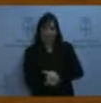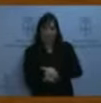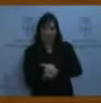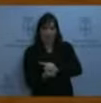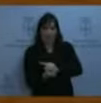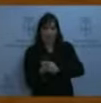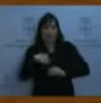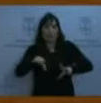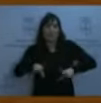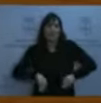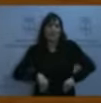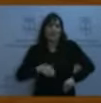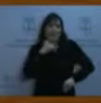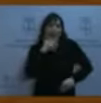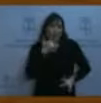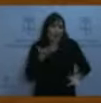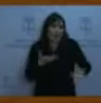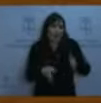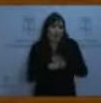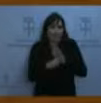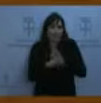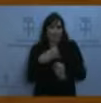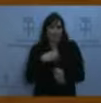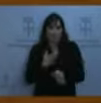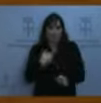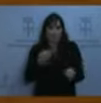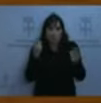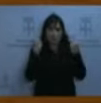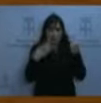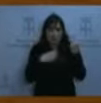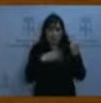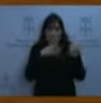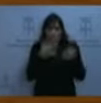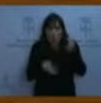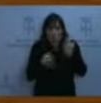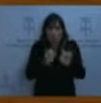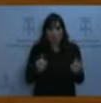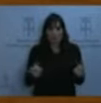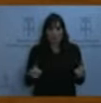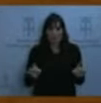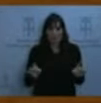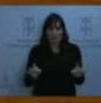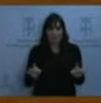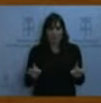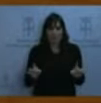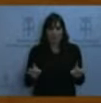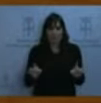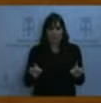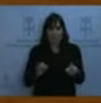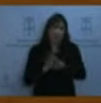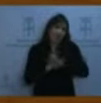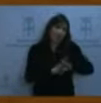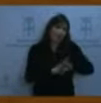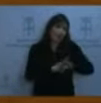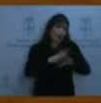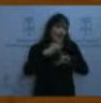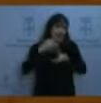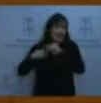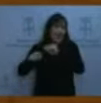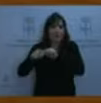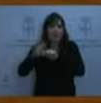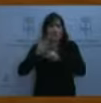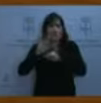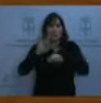así. sencillamente por justicia. Más allá de diferencias, de orientaciones sexuales, de razas, o